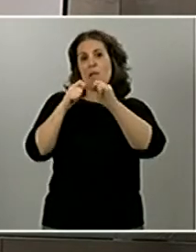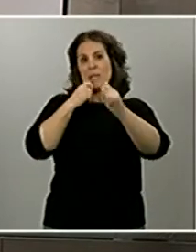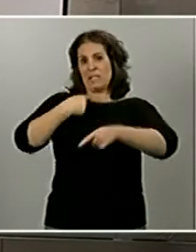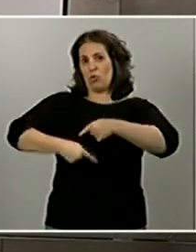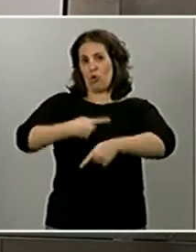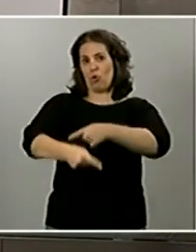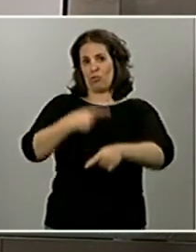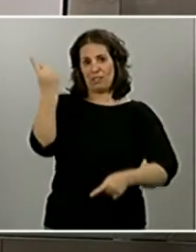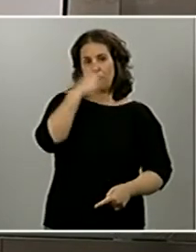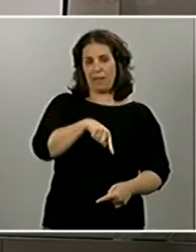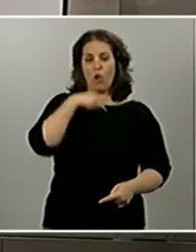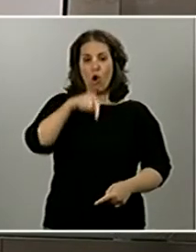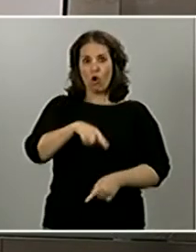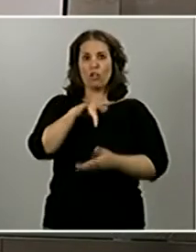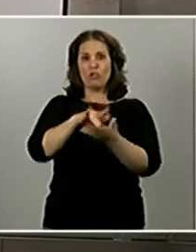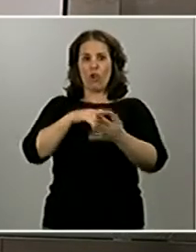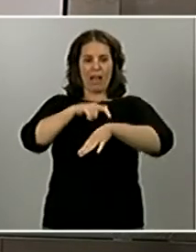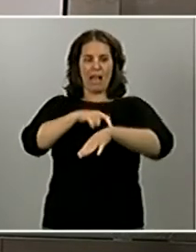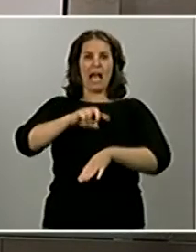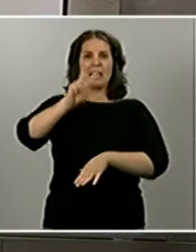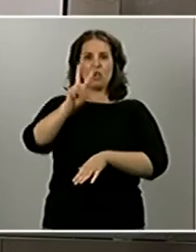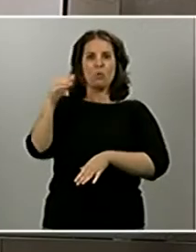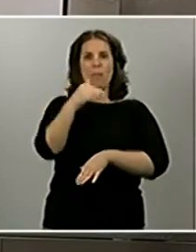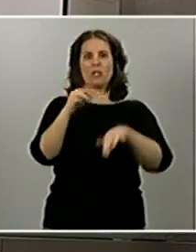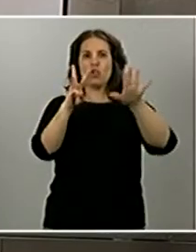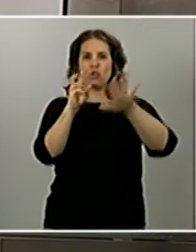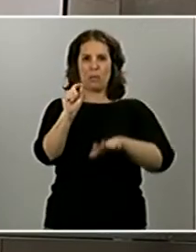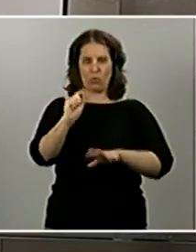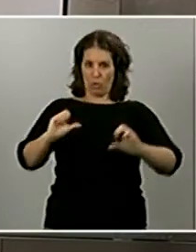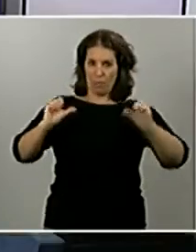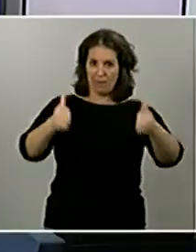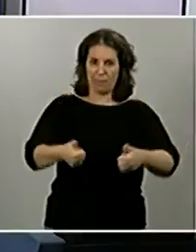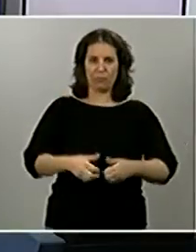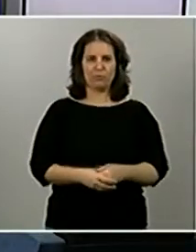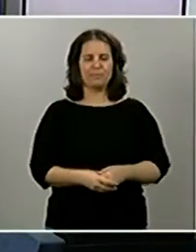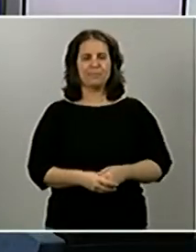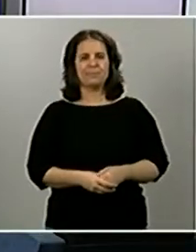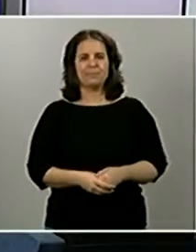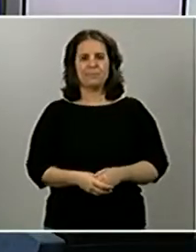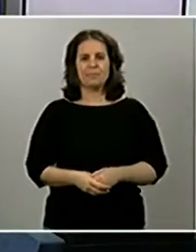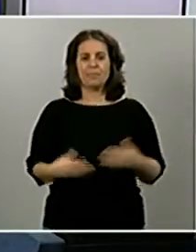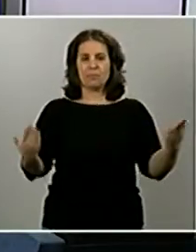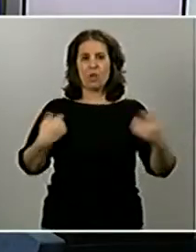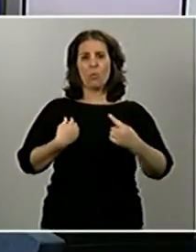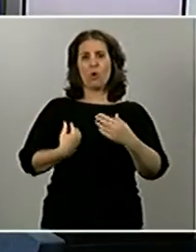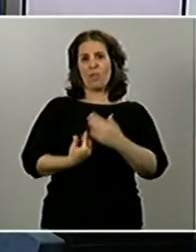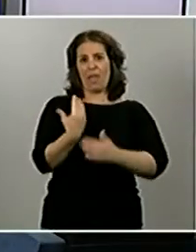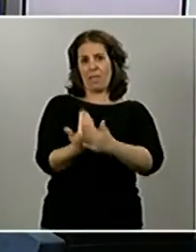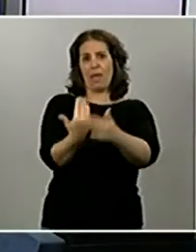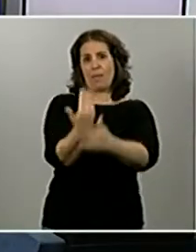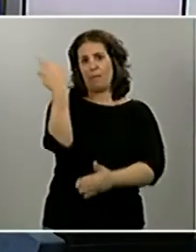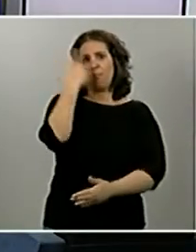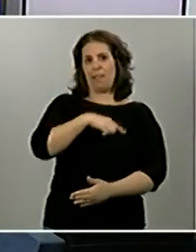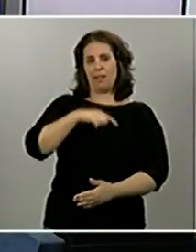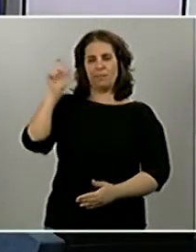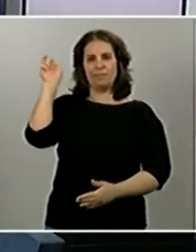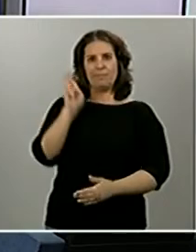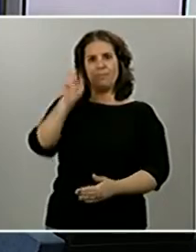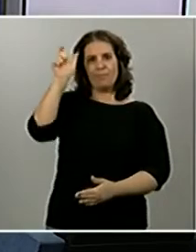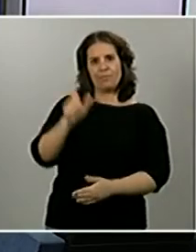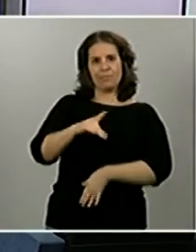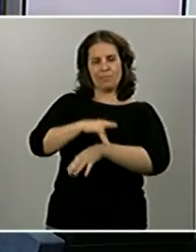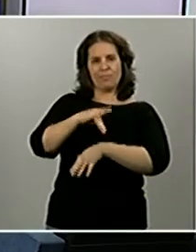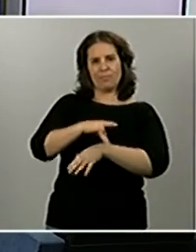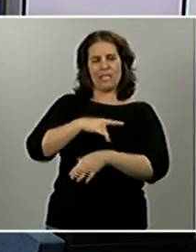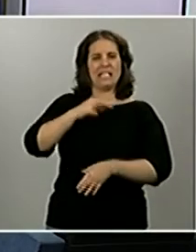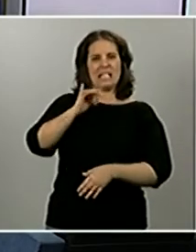Técnica del Coronavirus. Pero antes, según ha podido saber Televisión Española, les contamos que Pedro Sánchez ha decidido